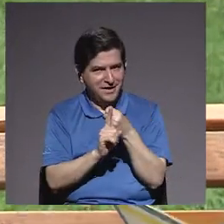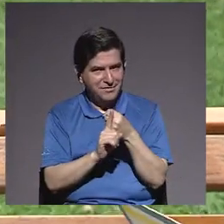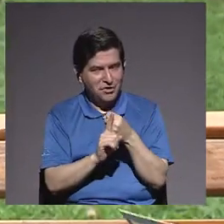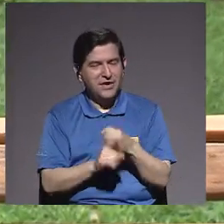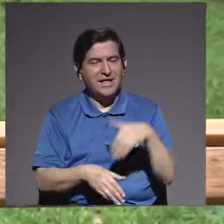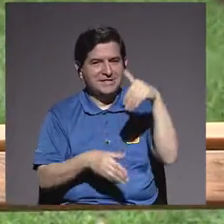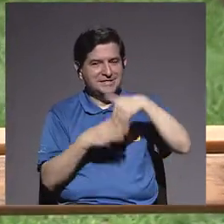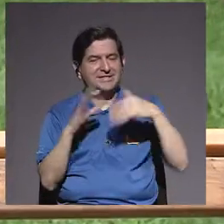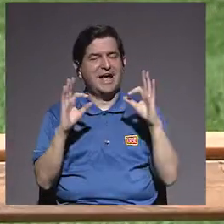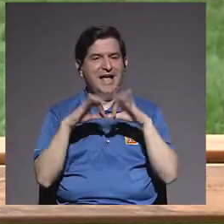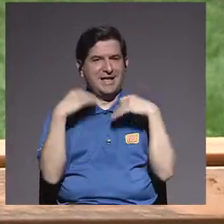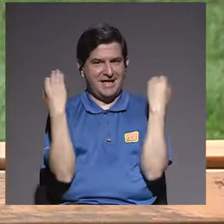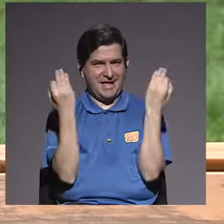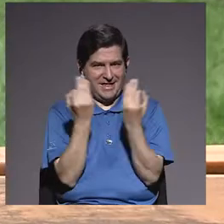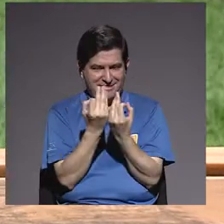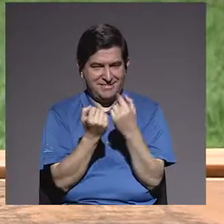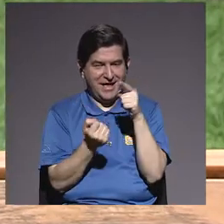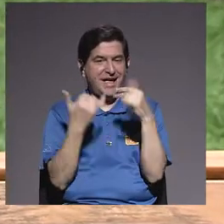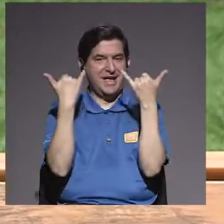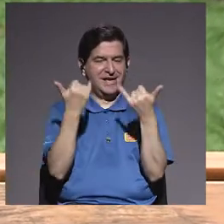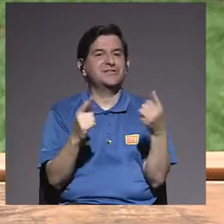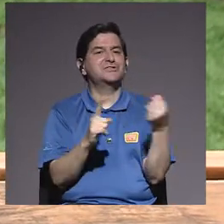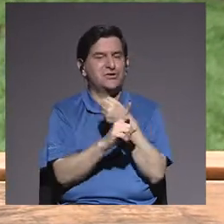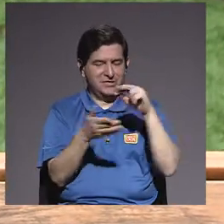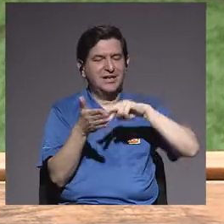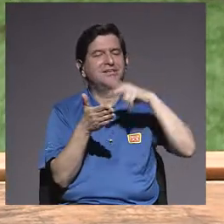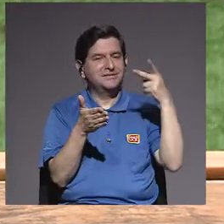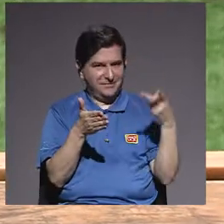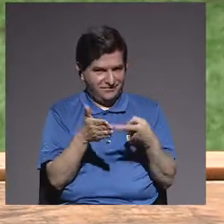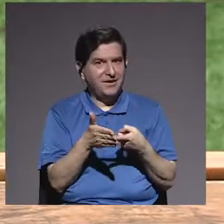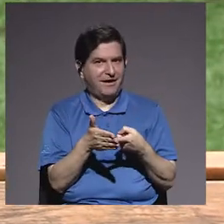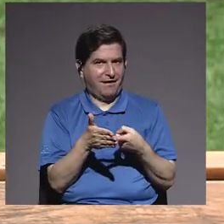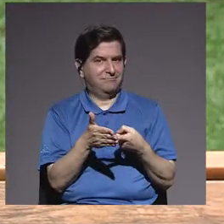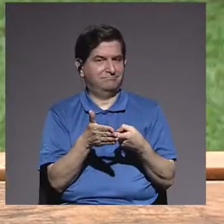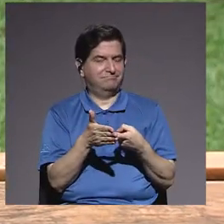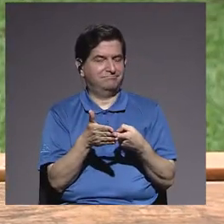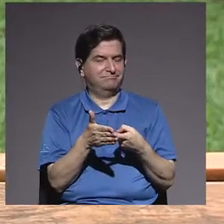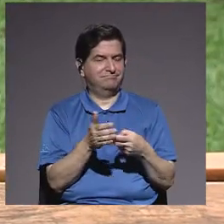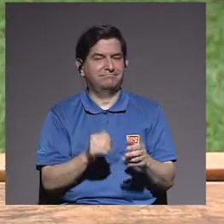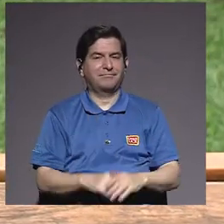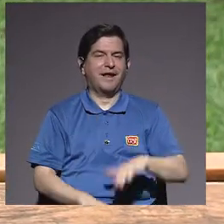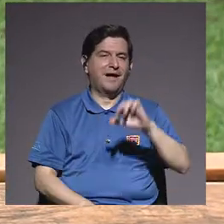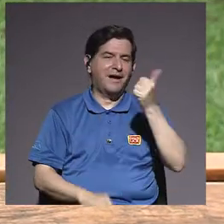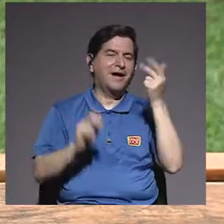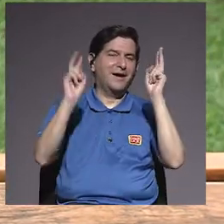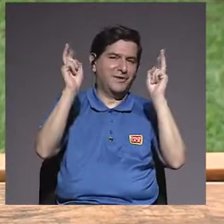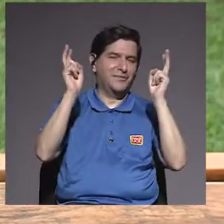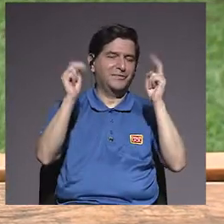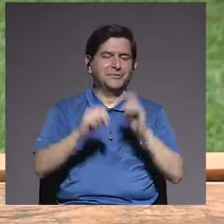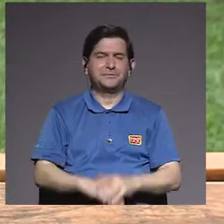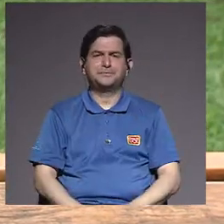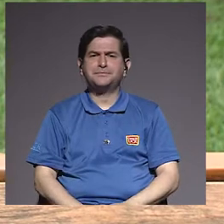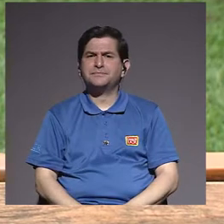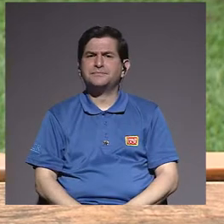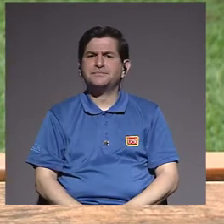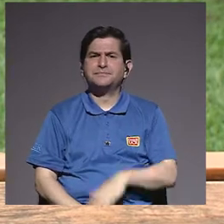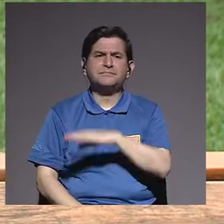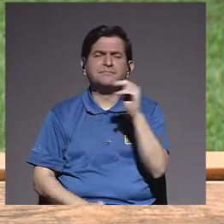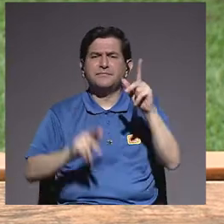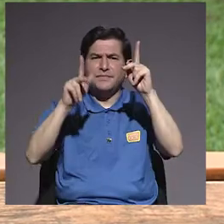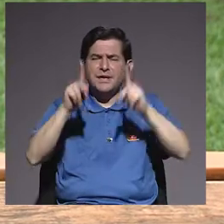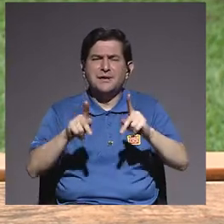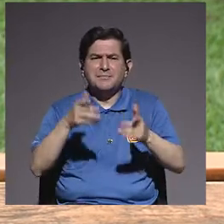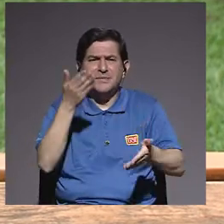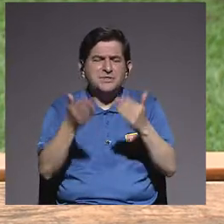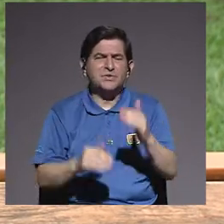intrafamiliar, ¿verdad? Porque eso ya es violencia también, sí, sí, sí. Eso es otro tema. ¿Qué pasa, por ejemplo, bueno, en el caso de